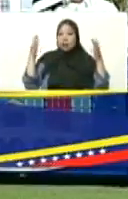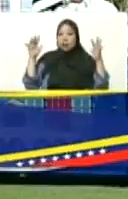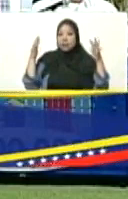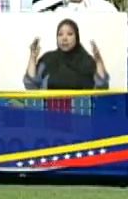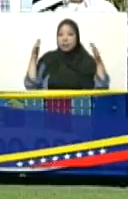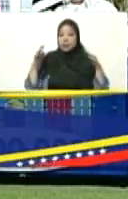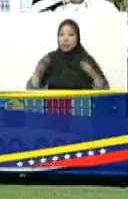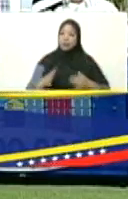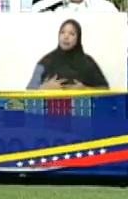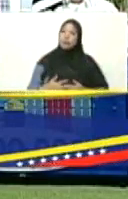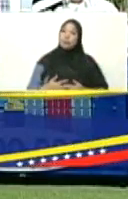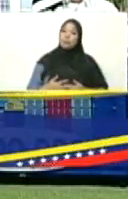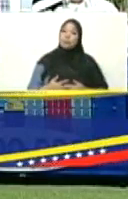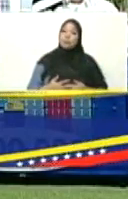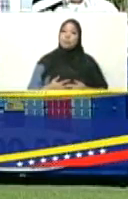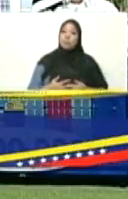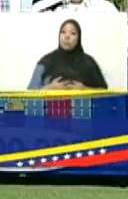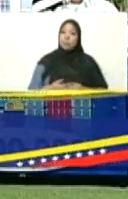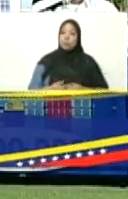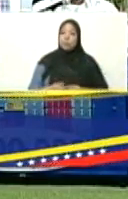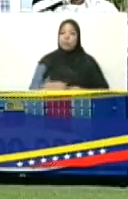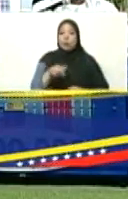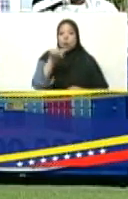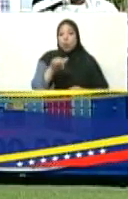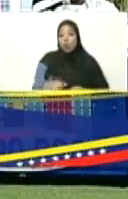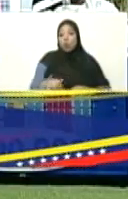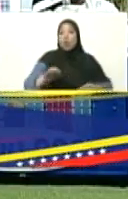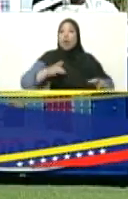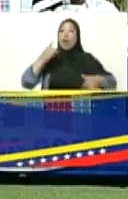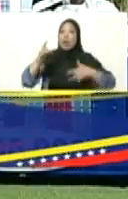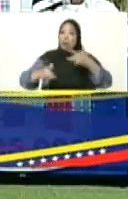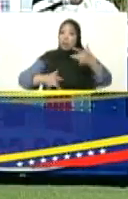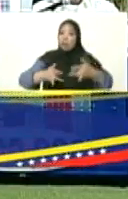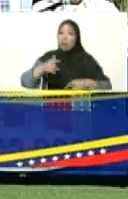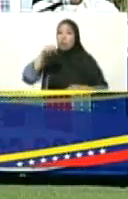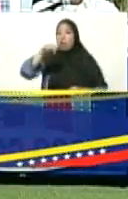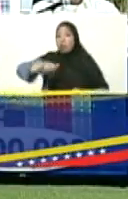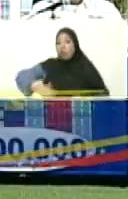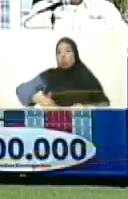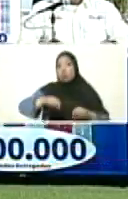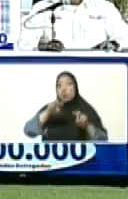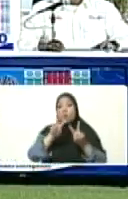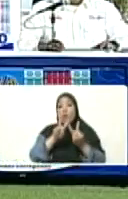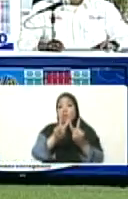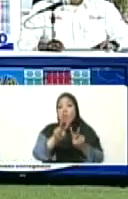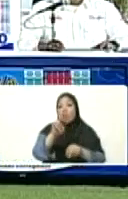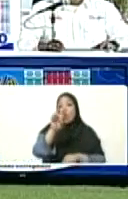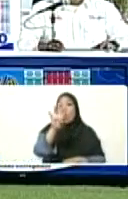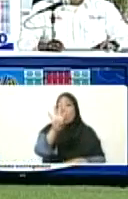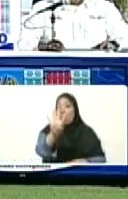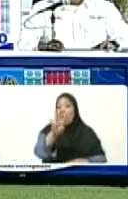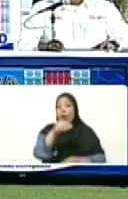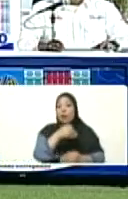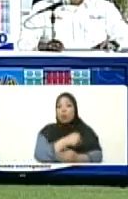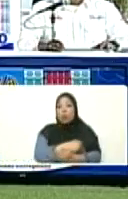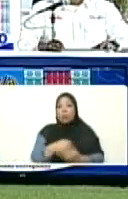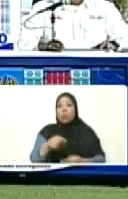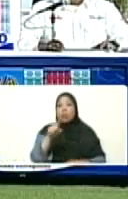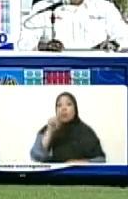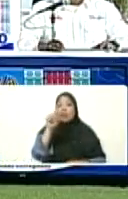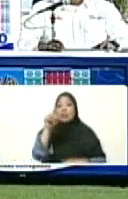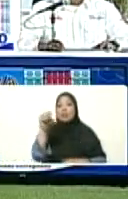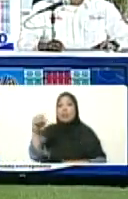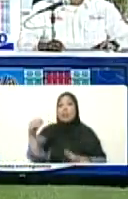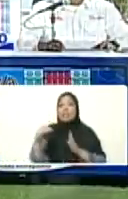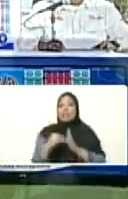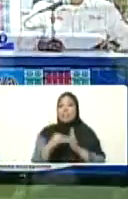estamos hoy en el acto de entrega de la vivienda 4.100.000 de la gran misión vivienda